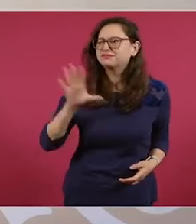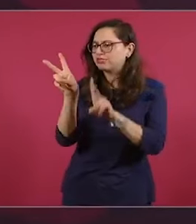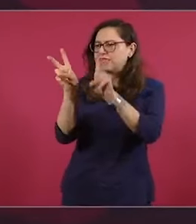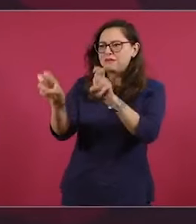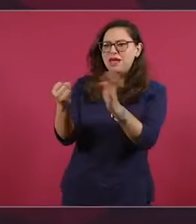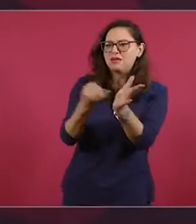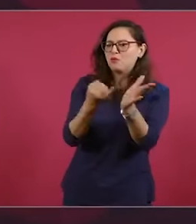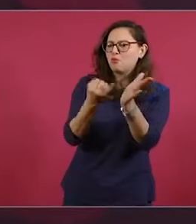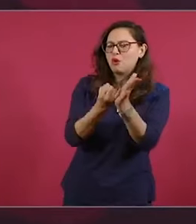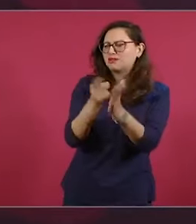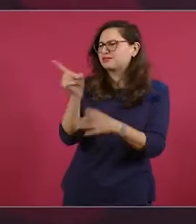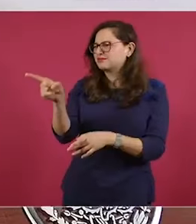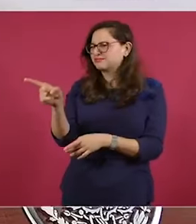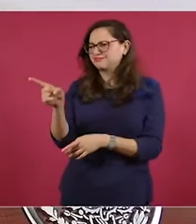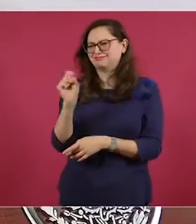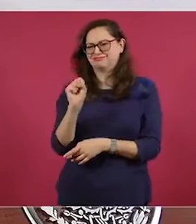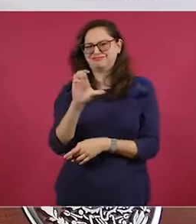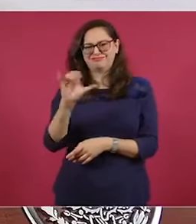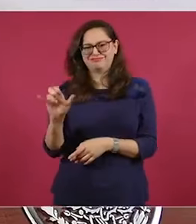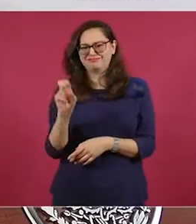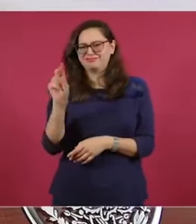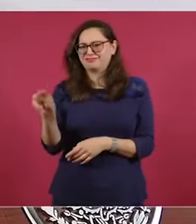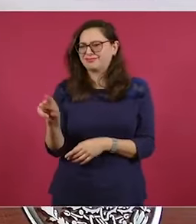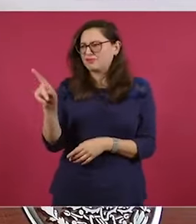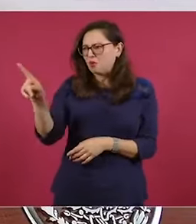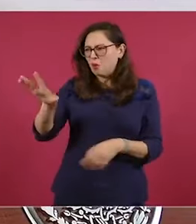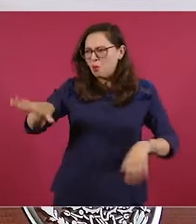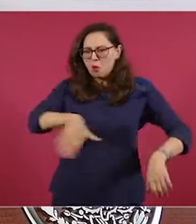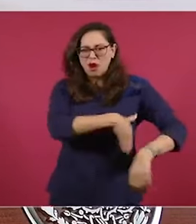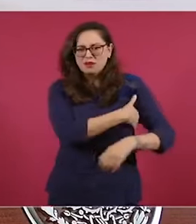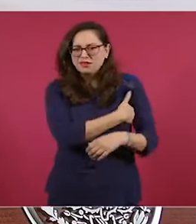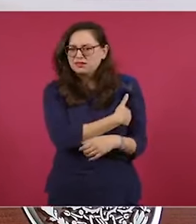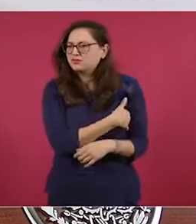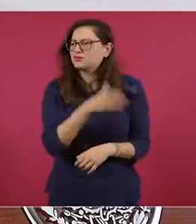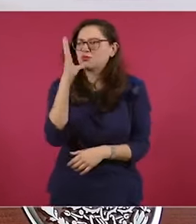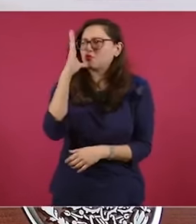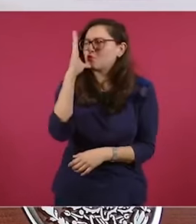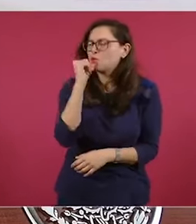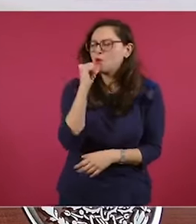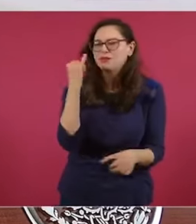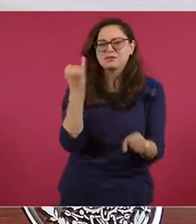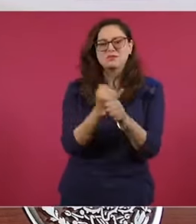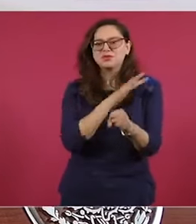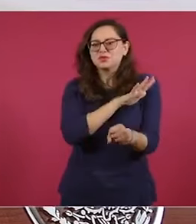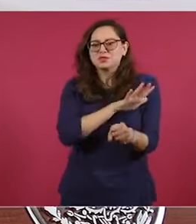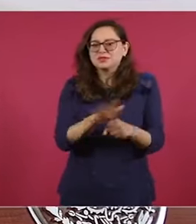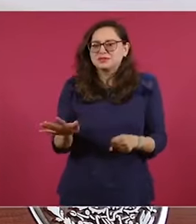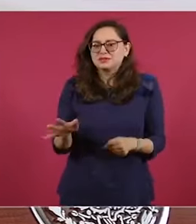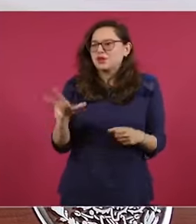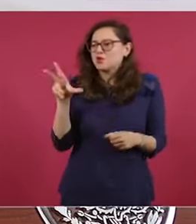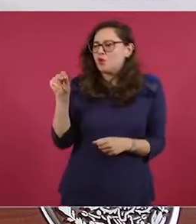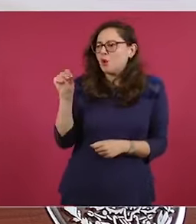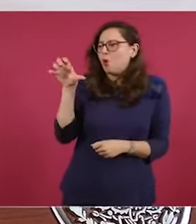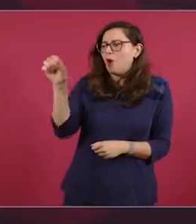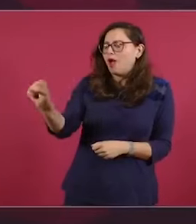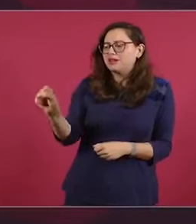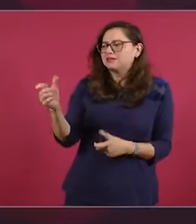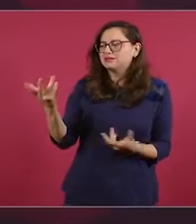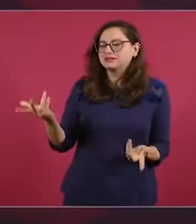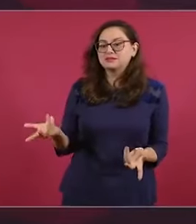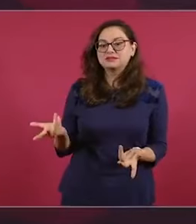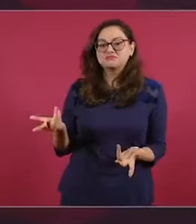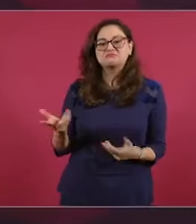tratar el asunto a la Corte, porque incluso ya llegó a la Corte,